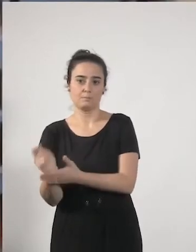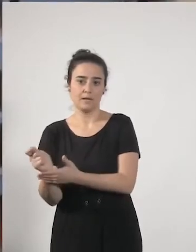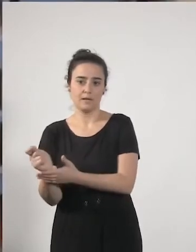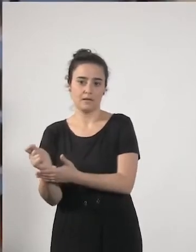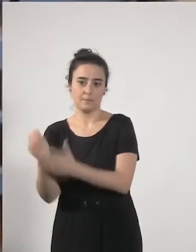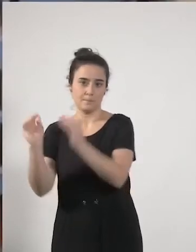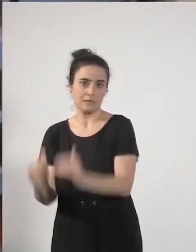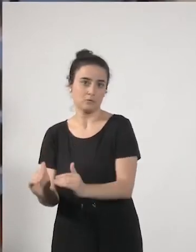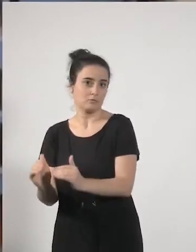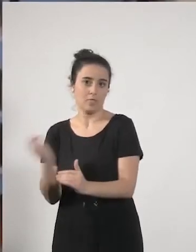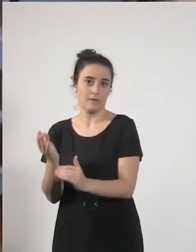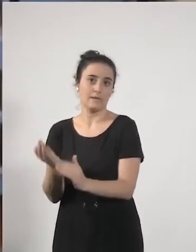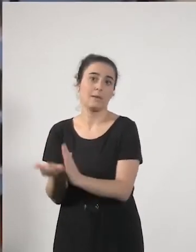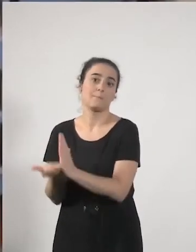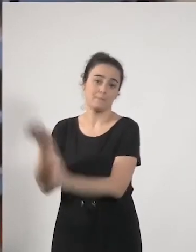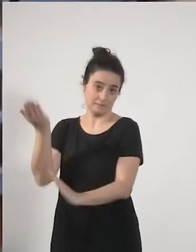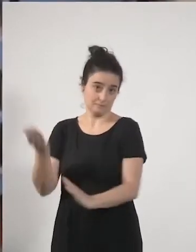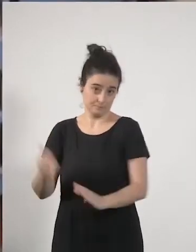contrario